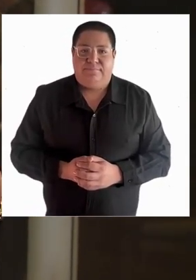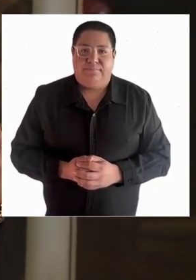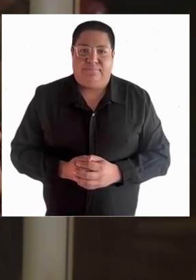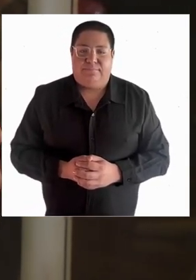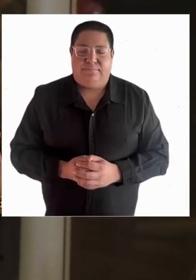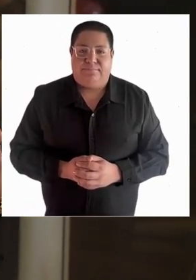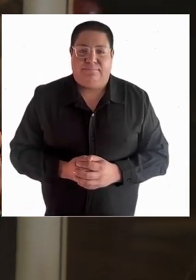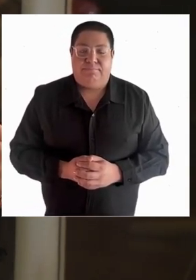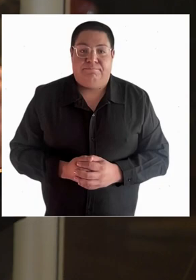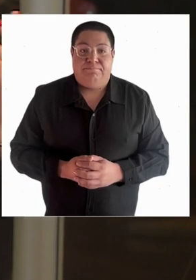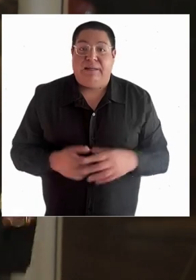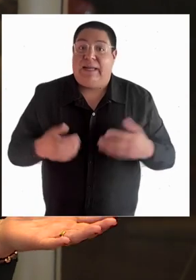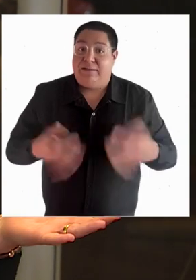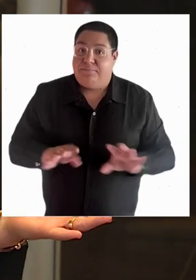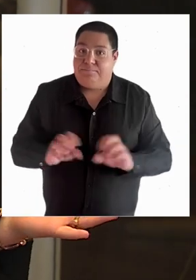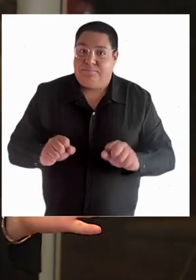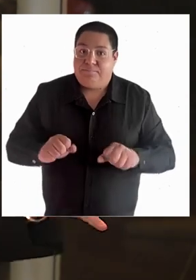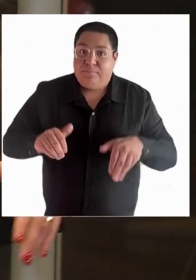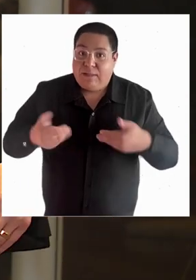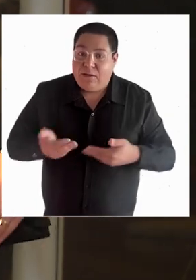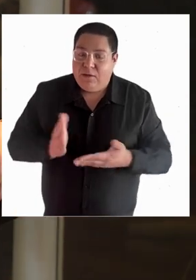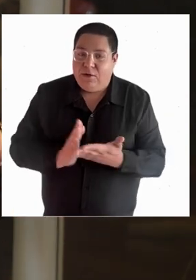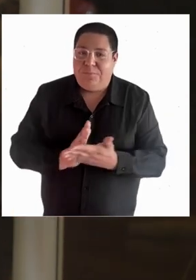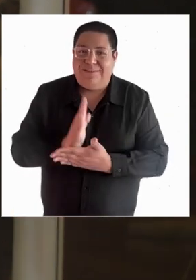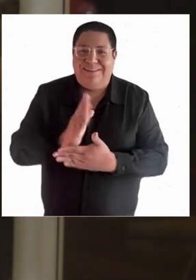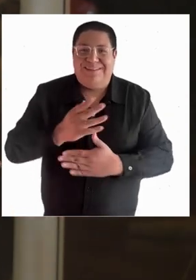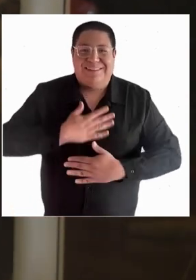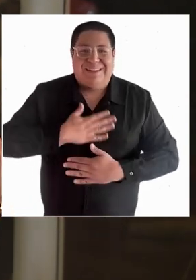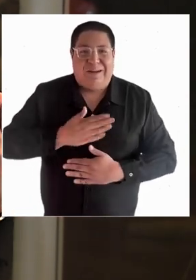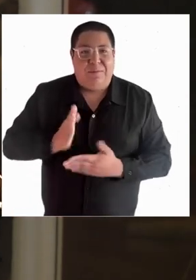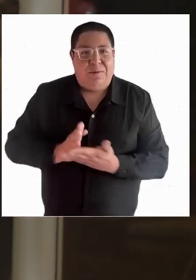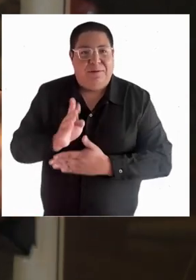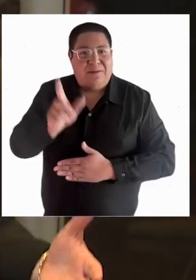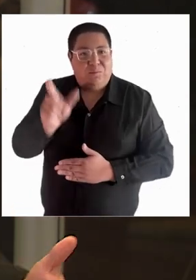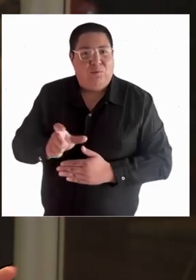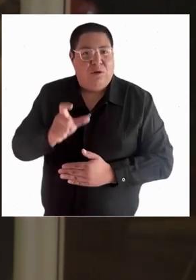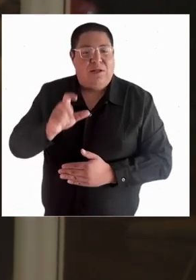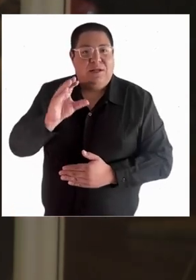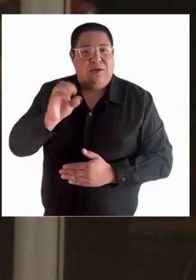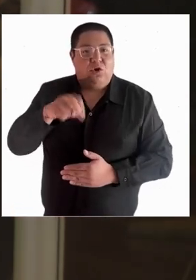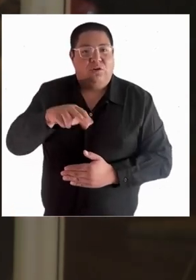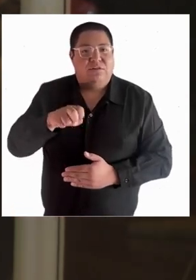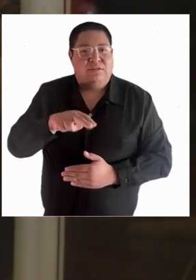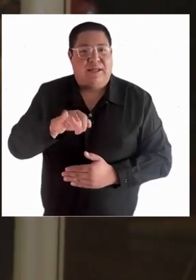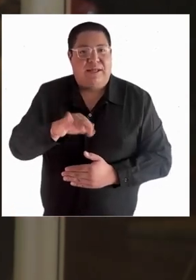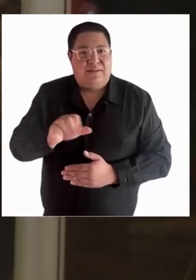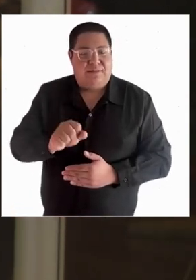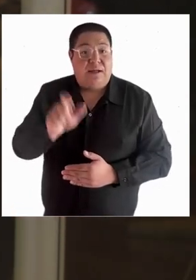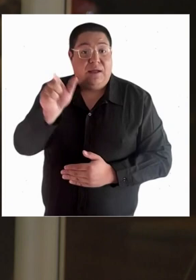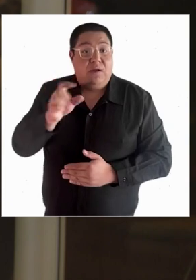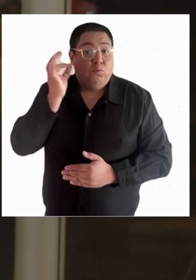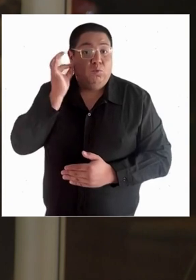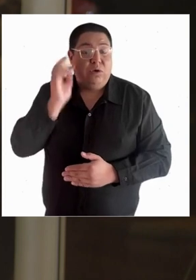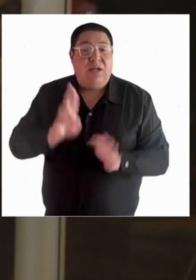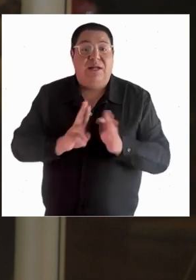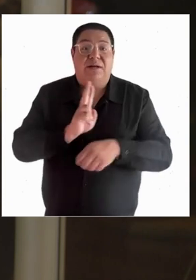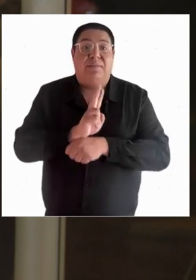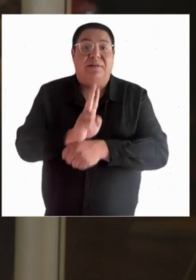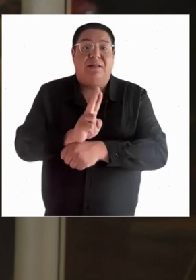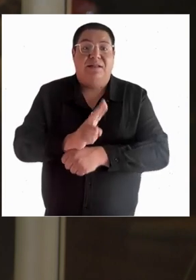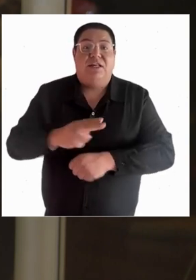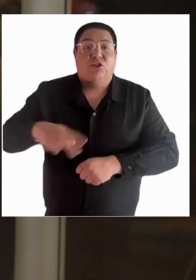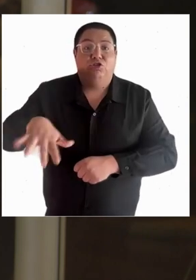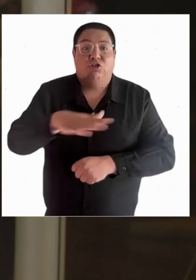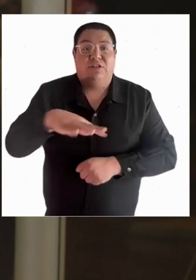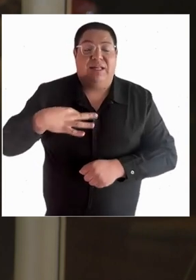qué puede ser tan interés tuyo haber participado y haber aceptado la invitación de poder acompañarnos hoy. Gracias, Paola. Primero